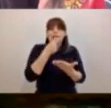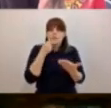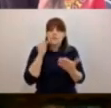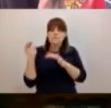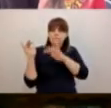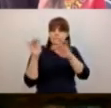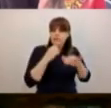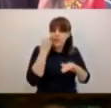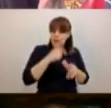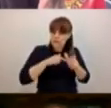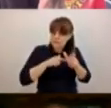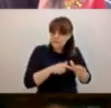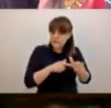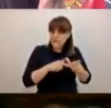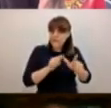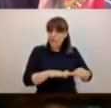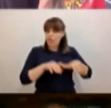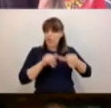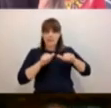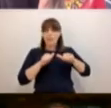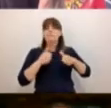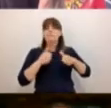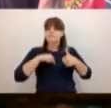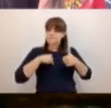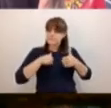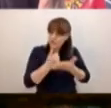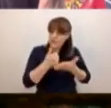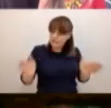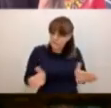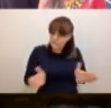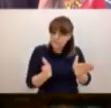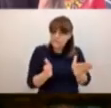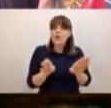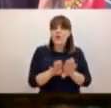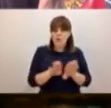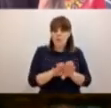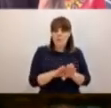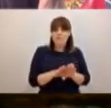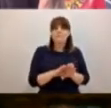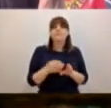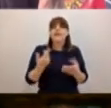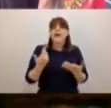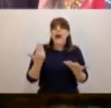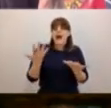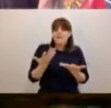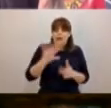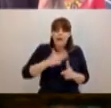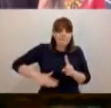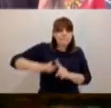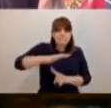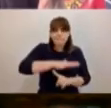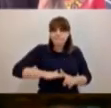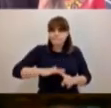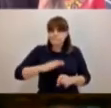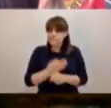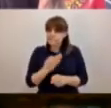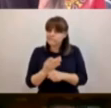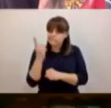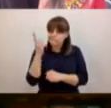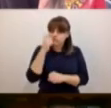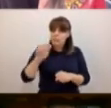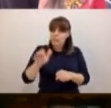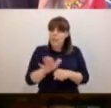pero que plantea retos y responsabilidades adicionales en medio de una contingencia sanitaria y económica. Por supuesto, el